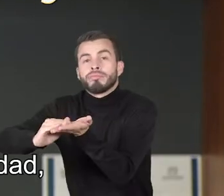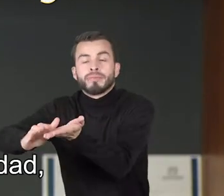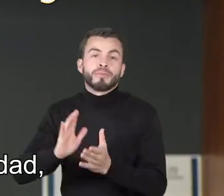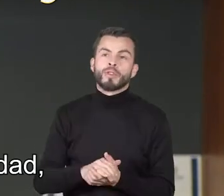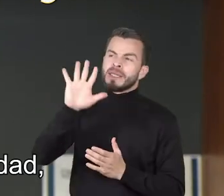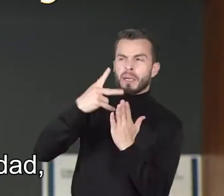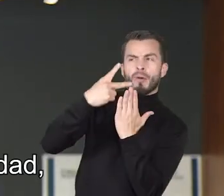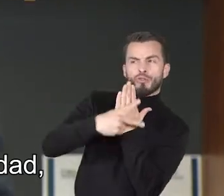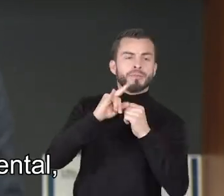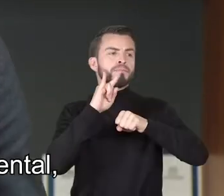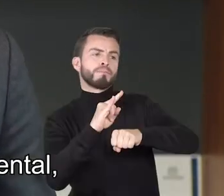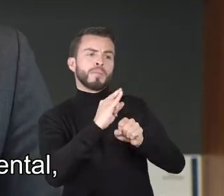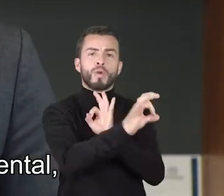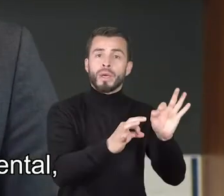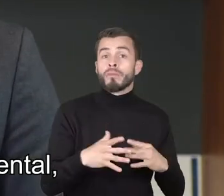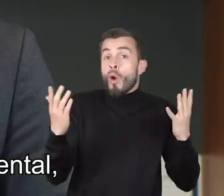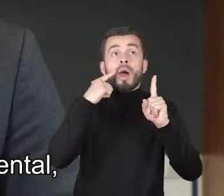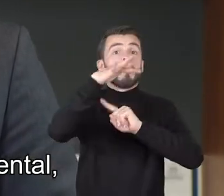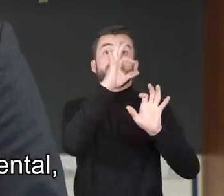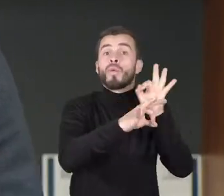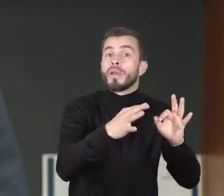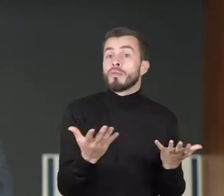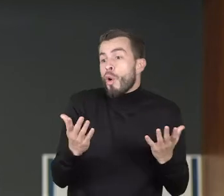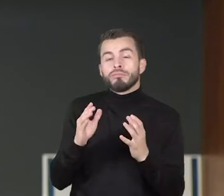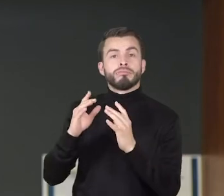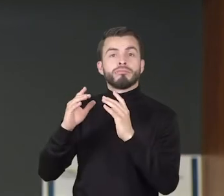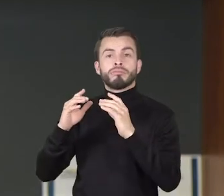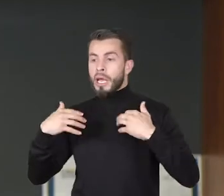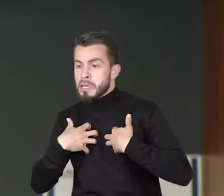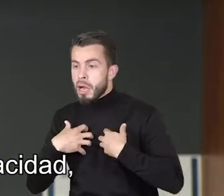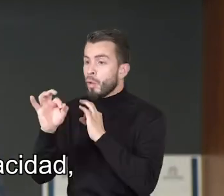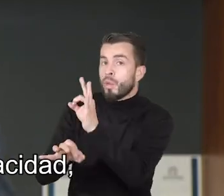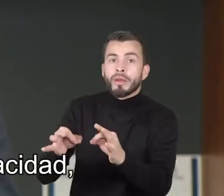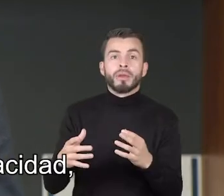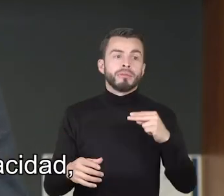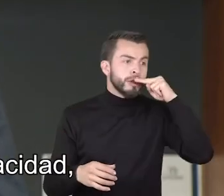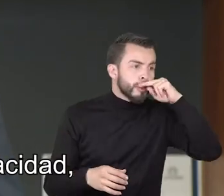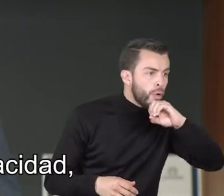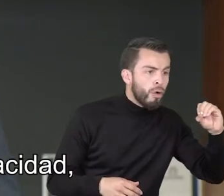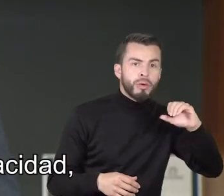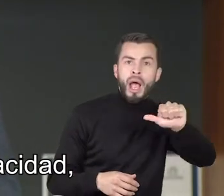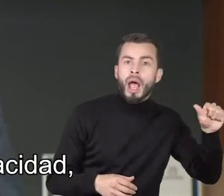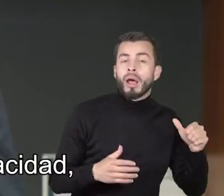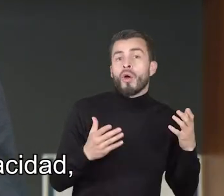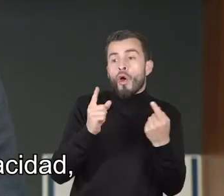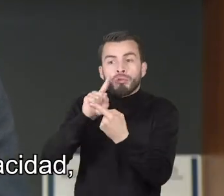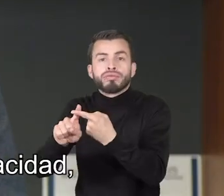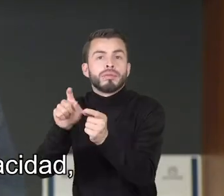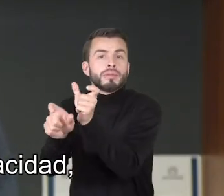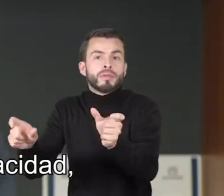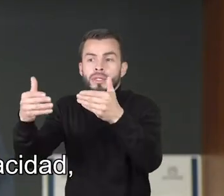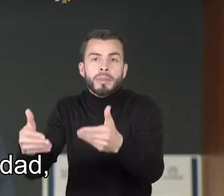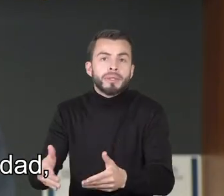en proyectos de seguridad, en proyectos de protección ambiental, de protección animal, en niños, en poblaciones, en personas